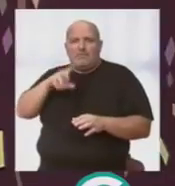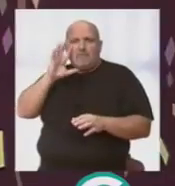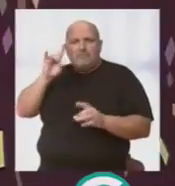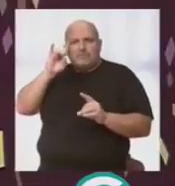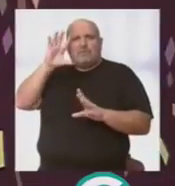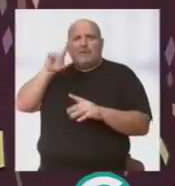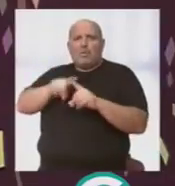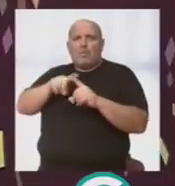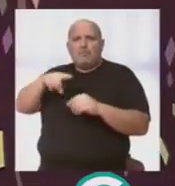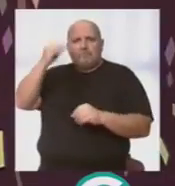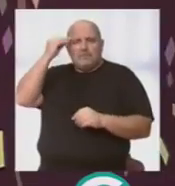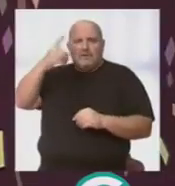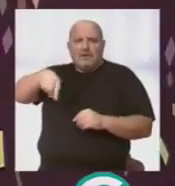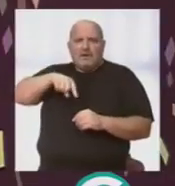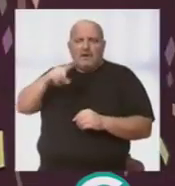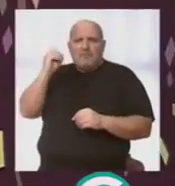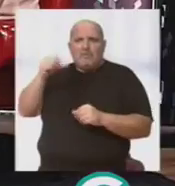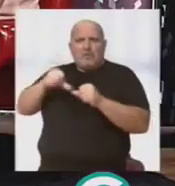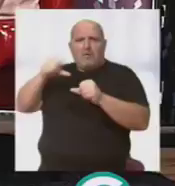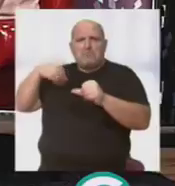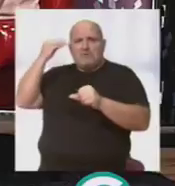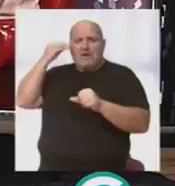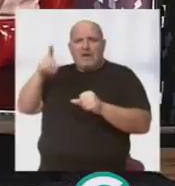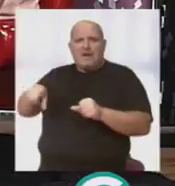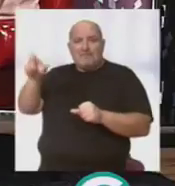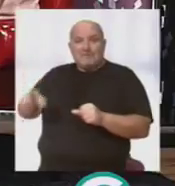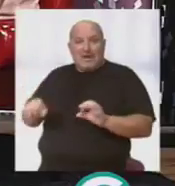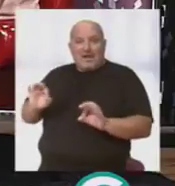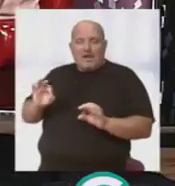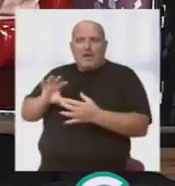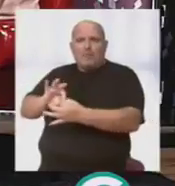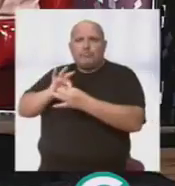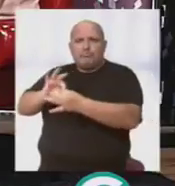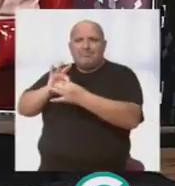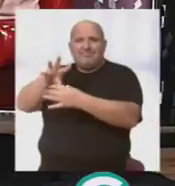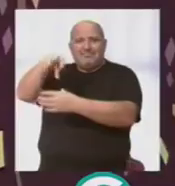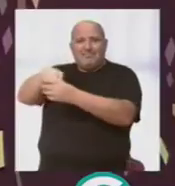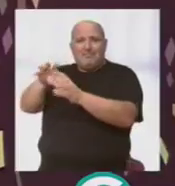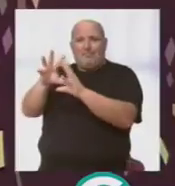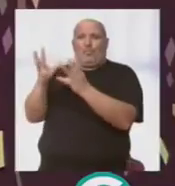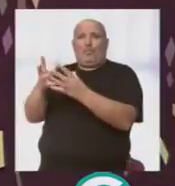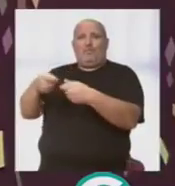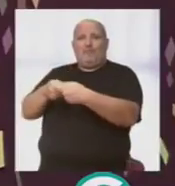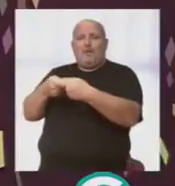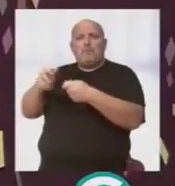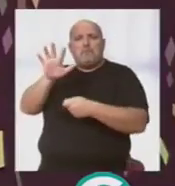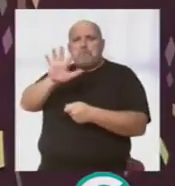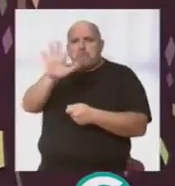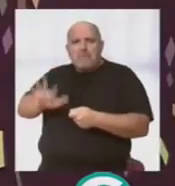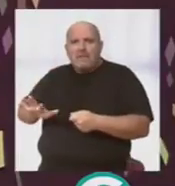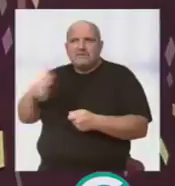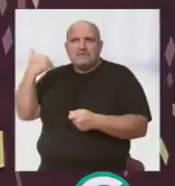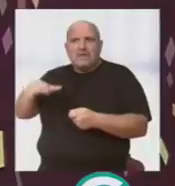creía yo que ya había sido pregonero en otra ocasión. Es de estas personas que están tan ligadas a la institución que te haces a la idea de que